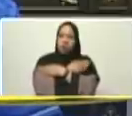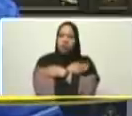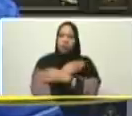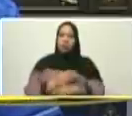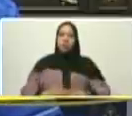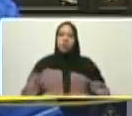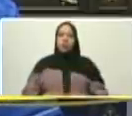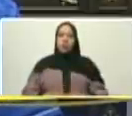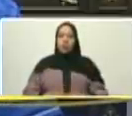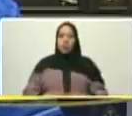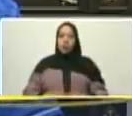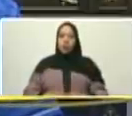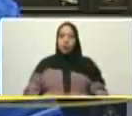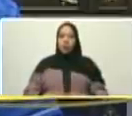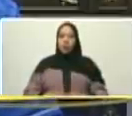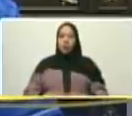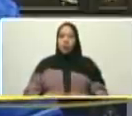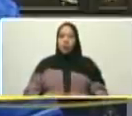contundente